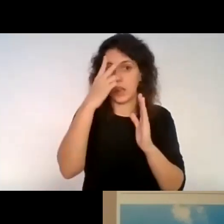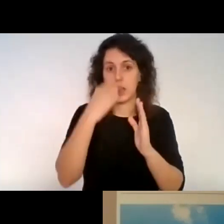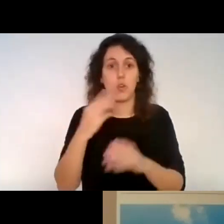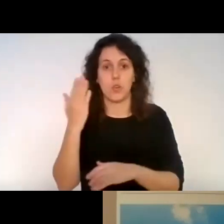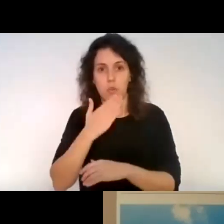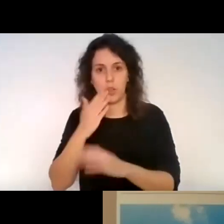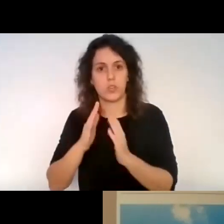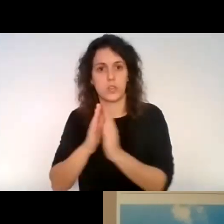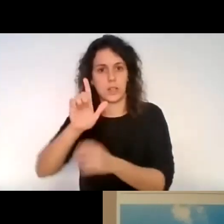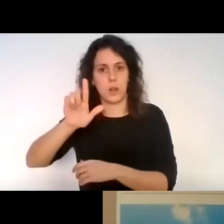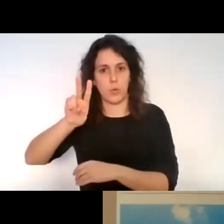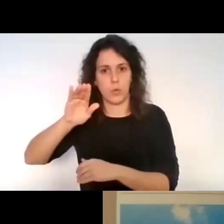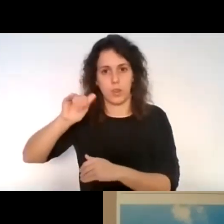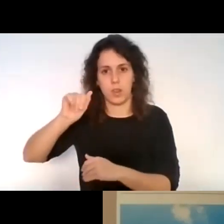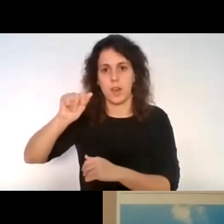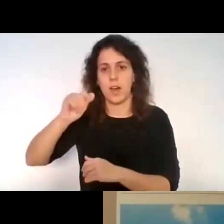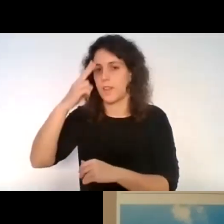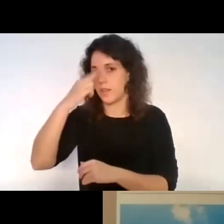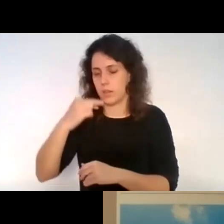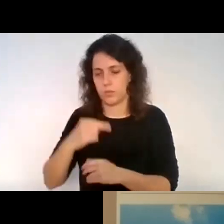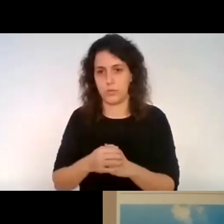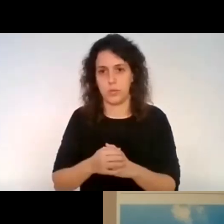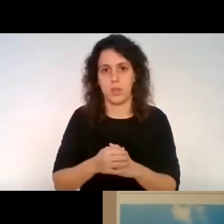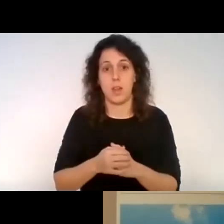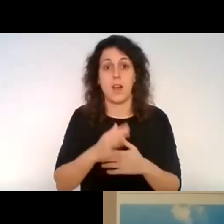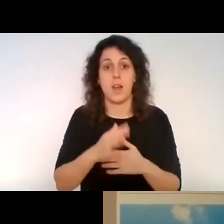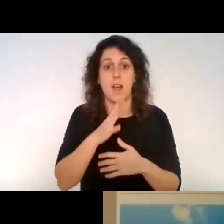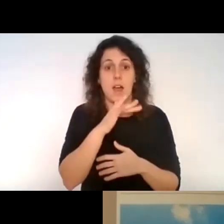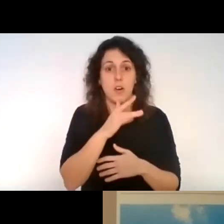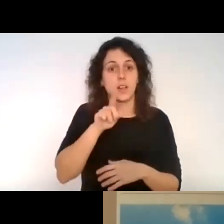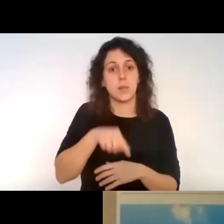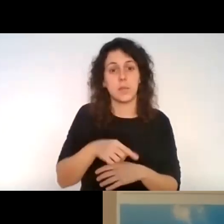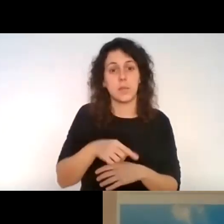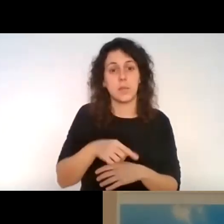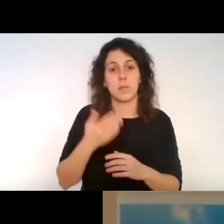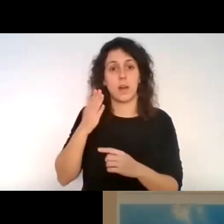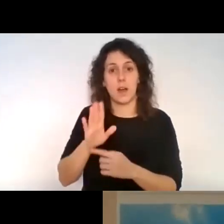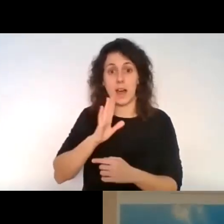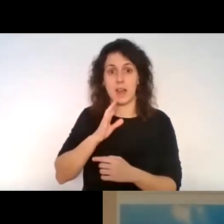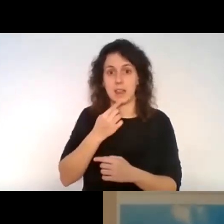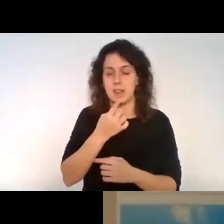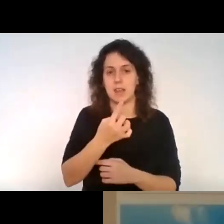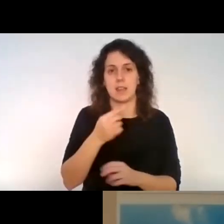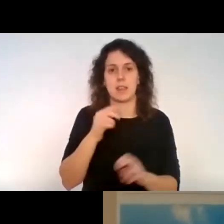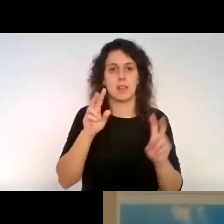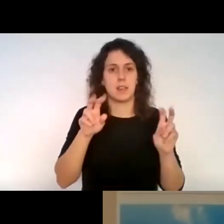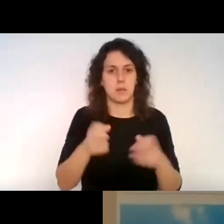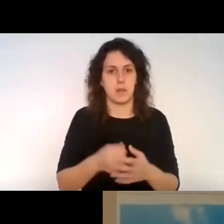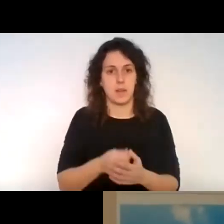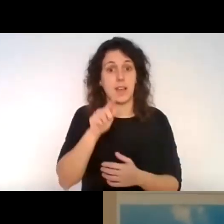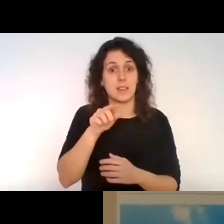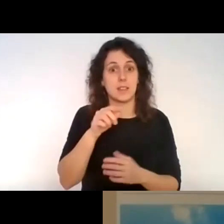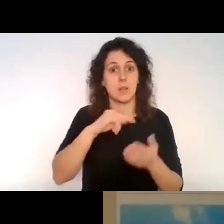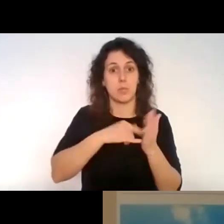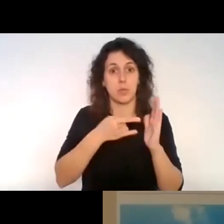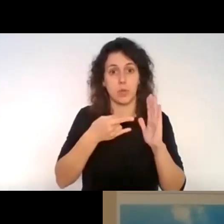Santa Lucía para Ciegos. Bueno, ahora como mencioné también en la presentación, para este programa que